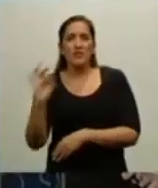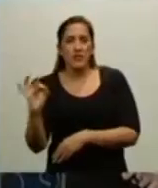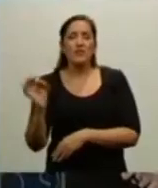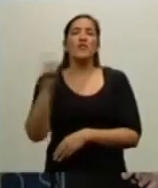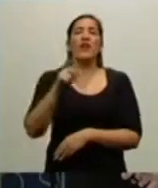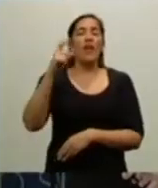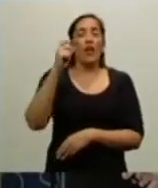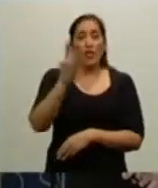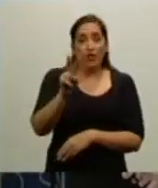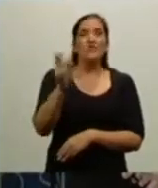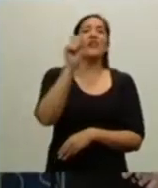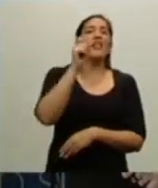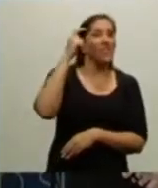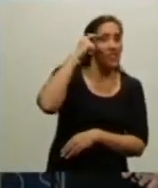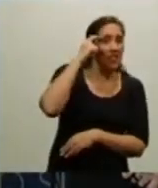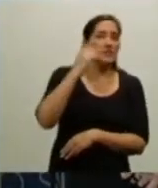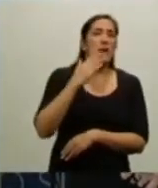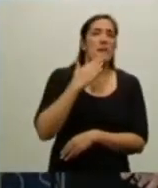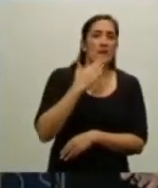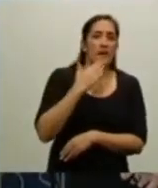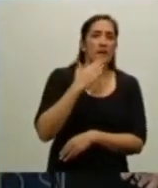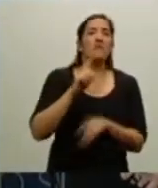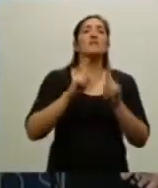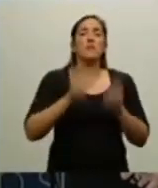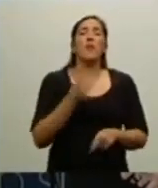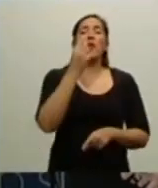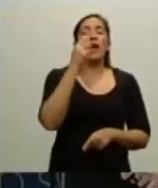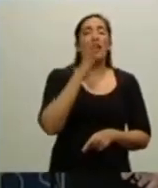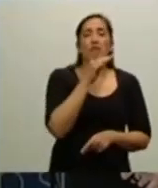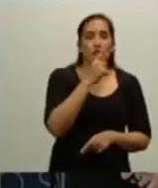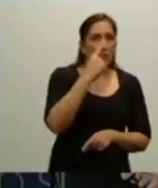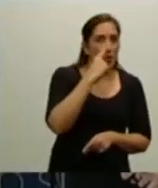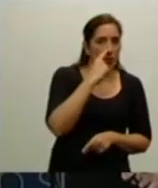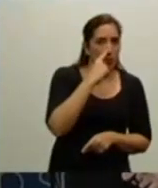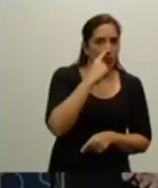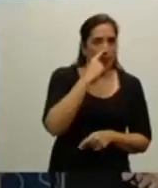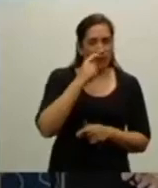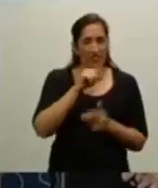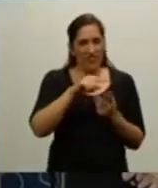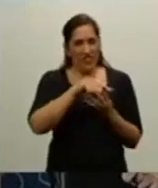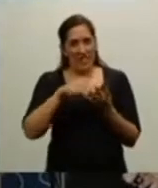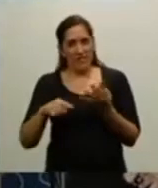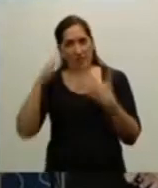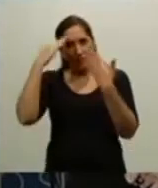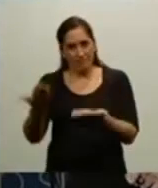abril, y la del 14 de junio. Por esas